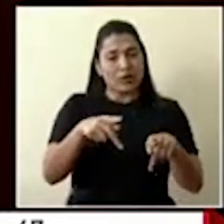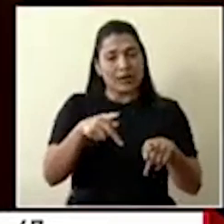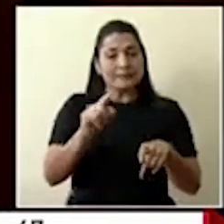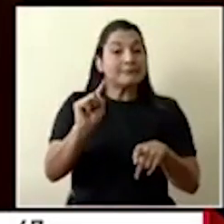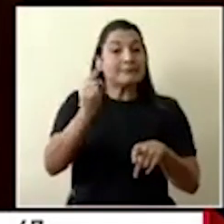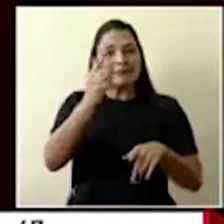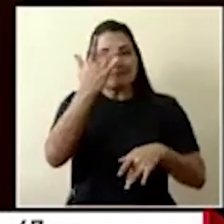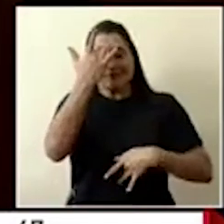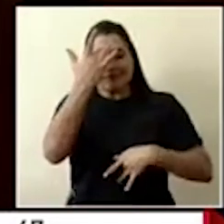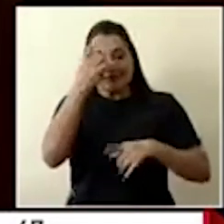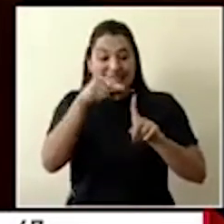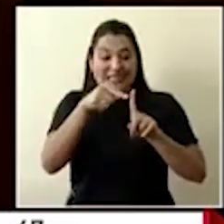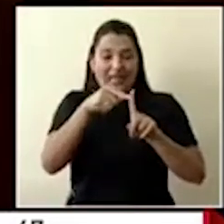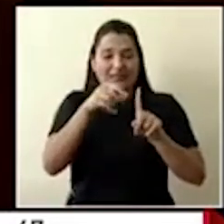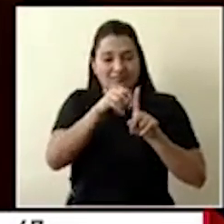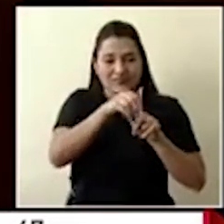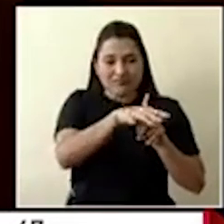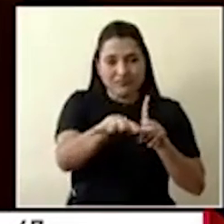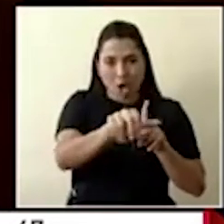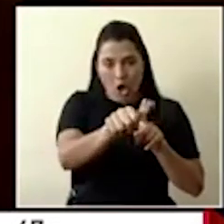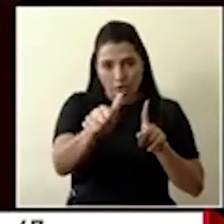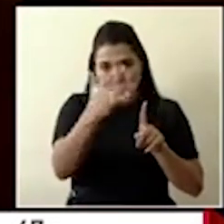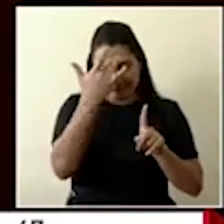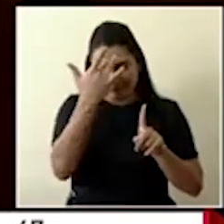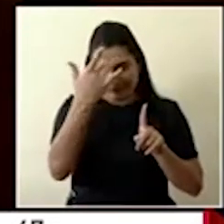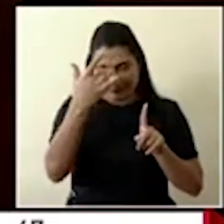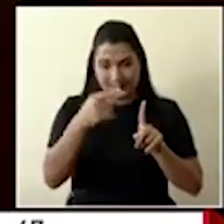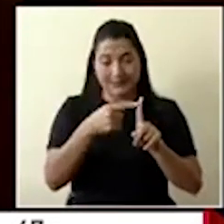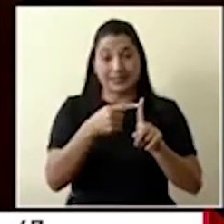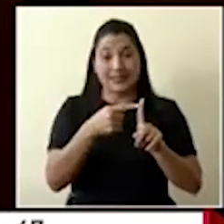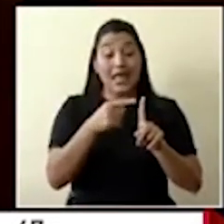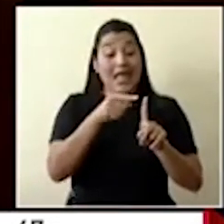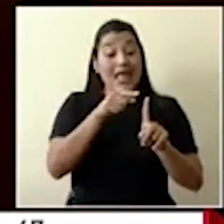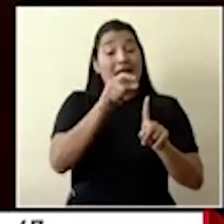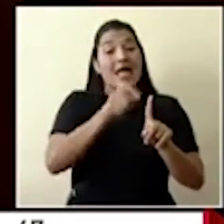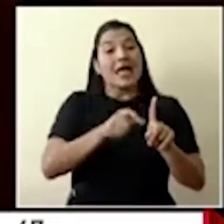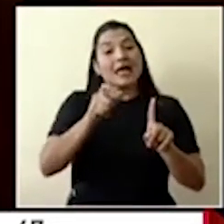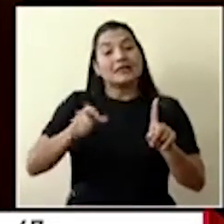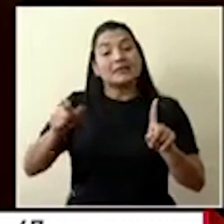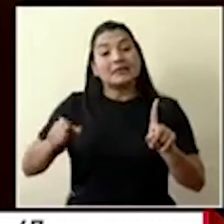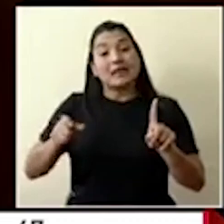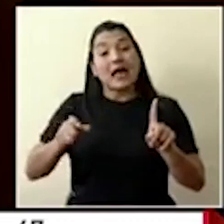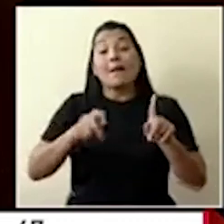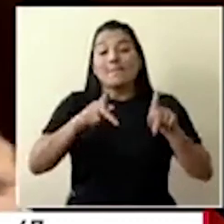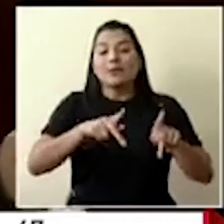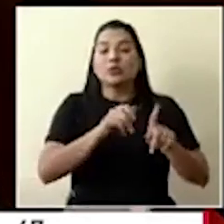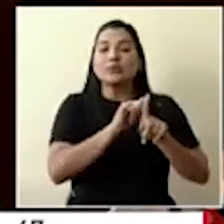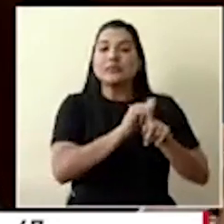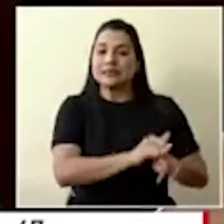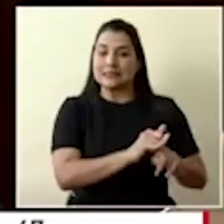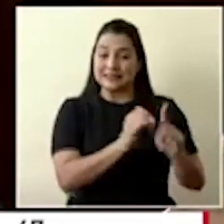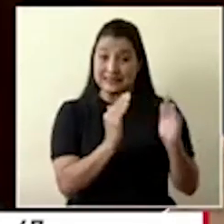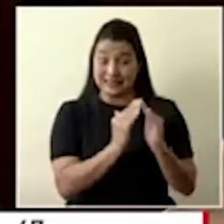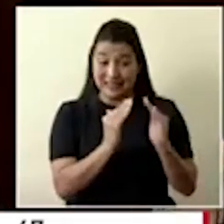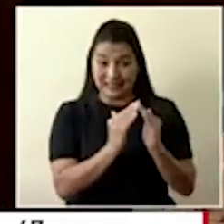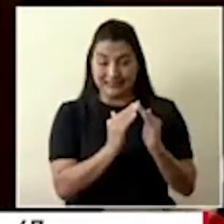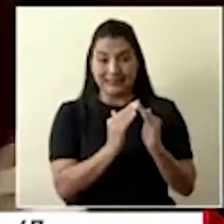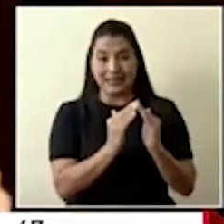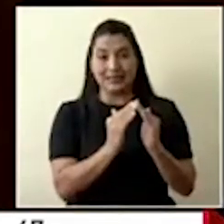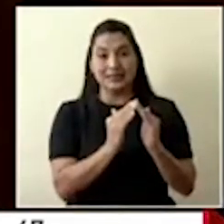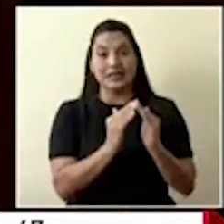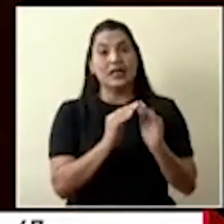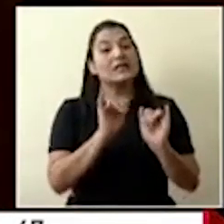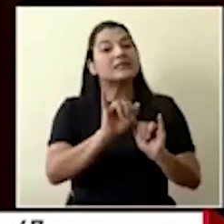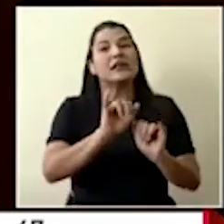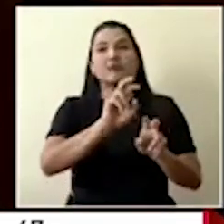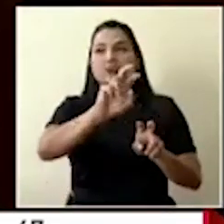contacto en una zona geográfica específica, en realidad las personas que se ponen en aislamiento están ubicadas en diferentes